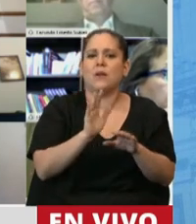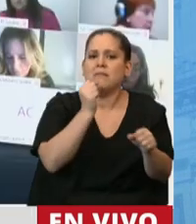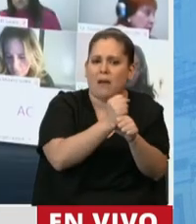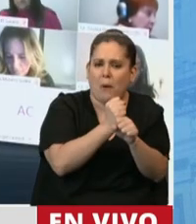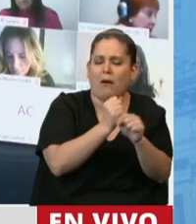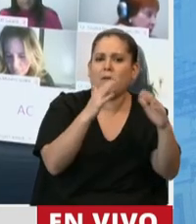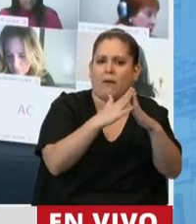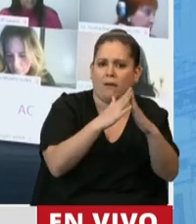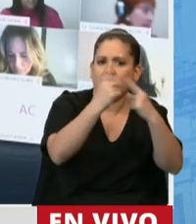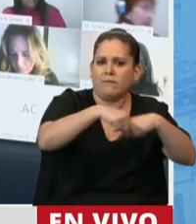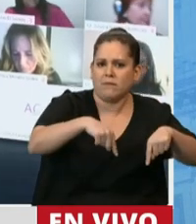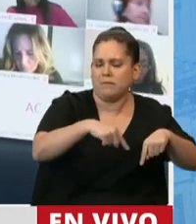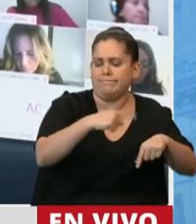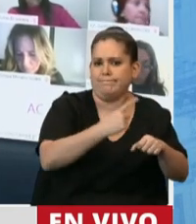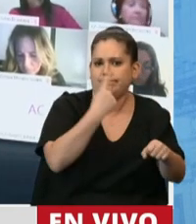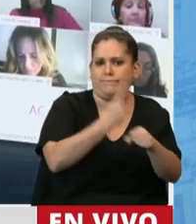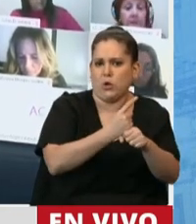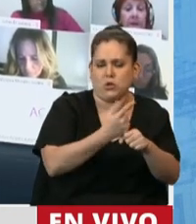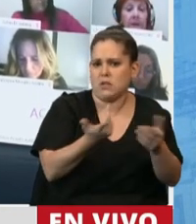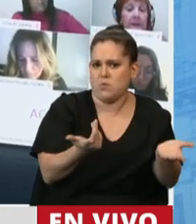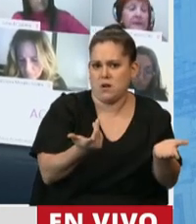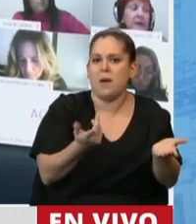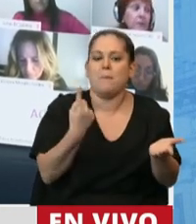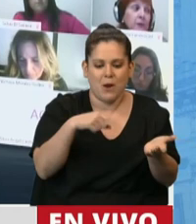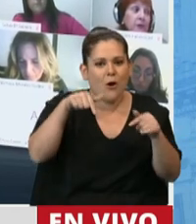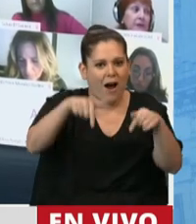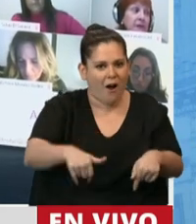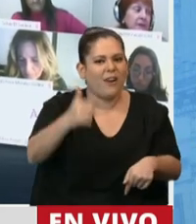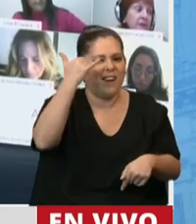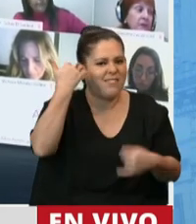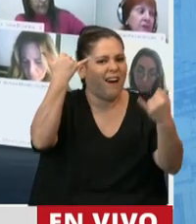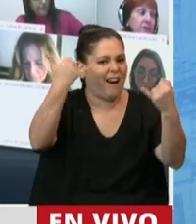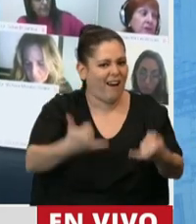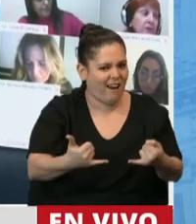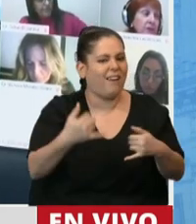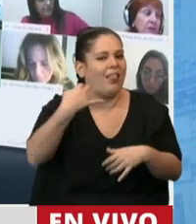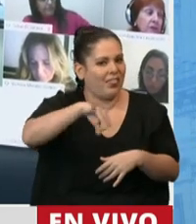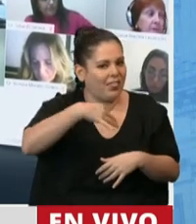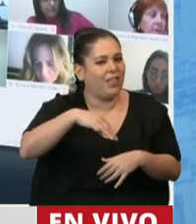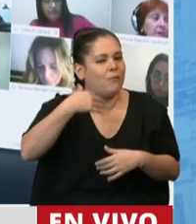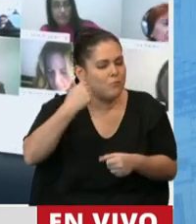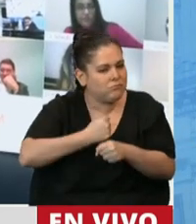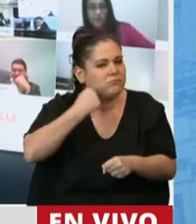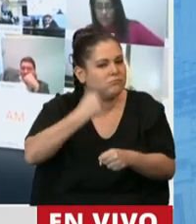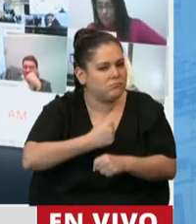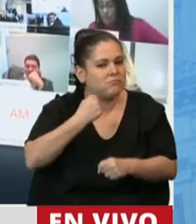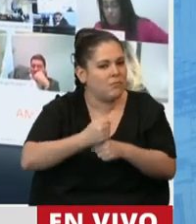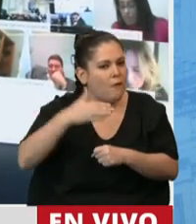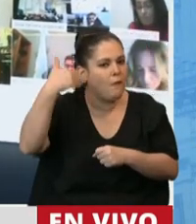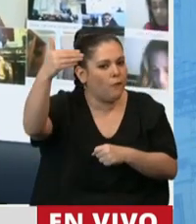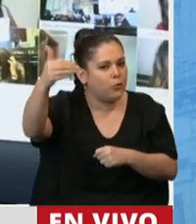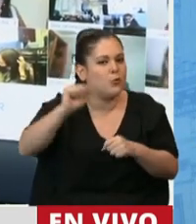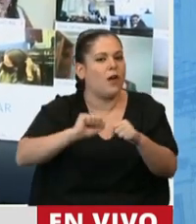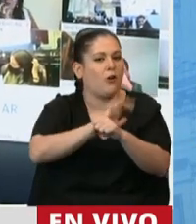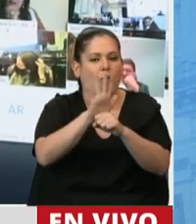y todo lo que queremos apostar que ya está sucediendo. Así que tenemos mucho trabajo por delante y la pandemia